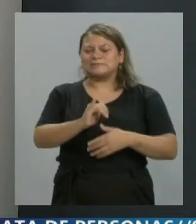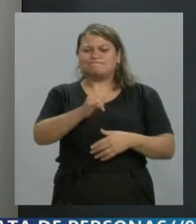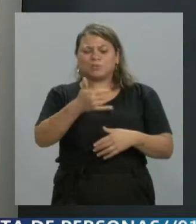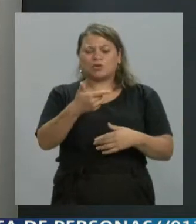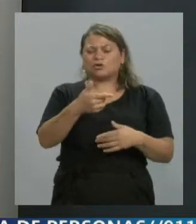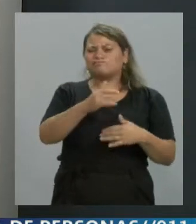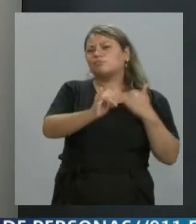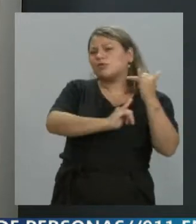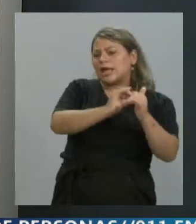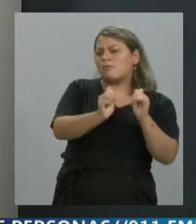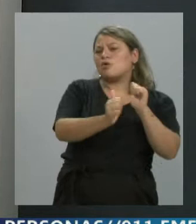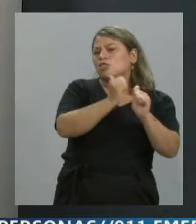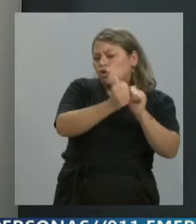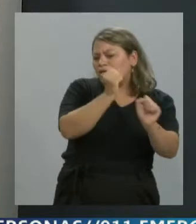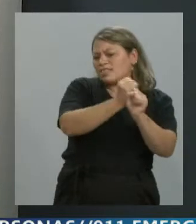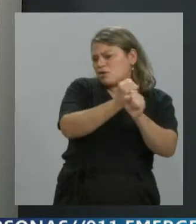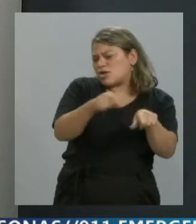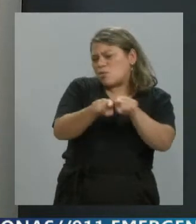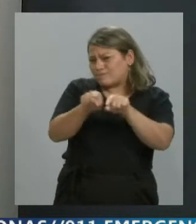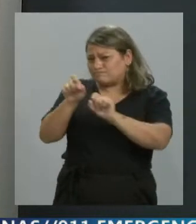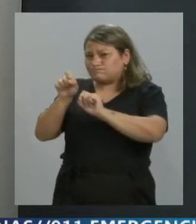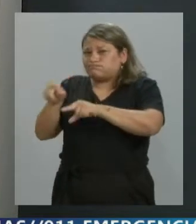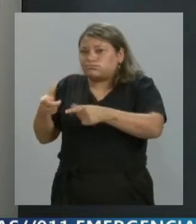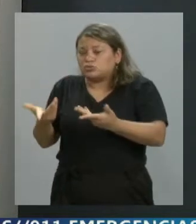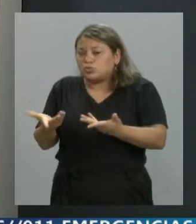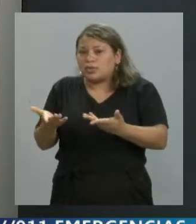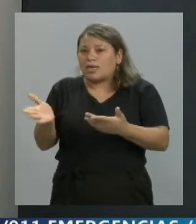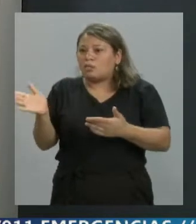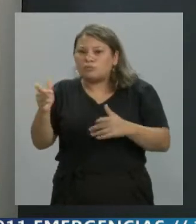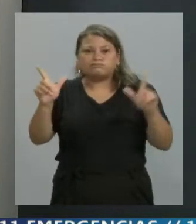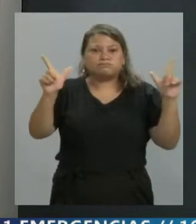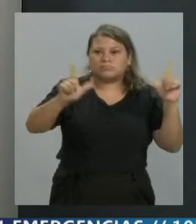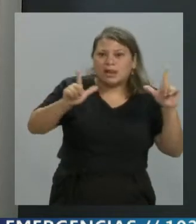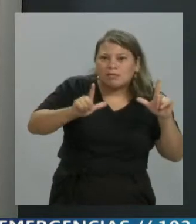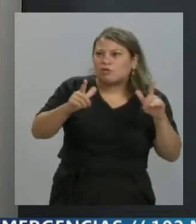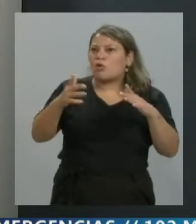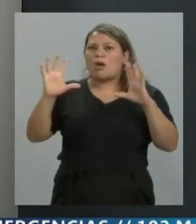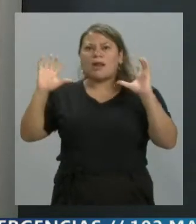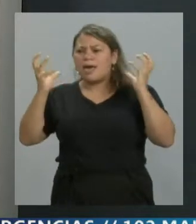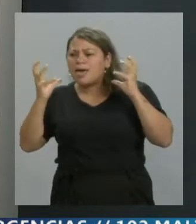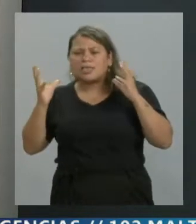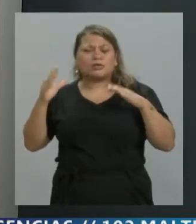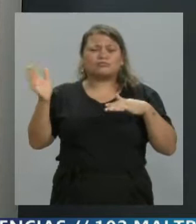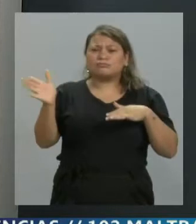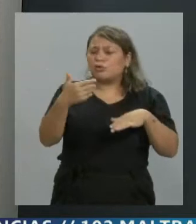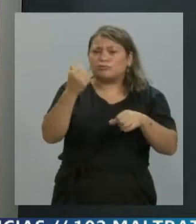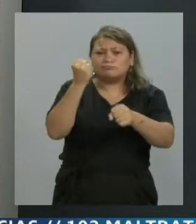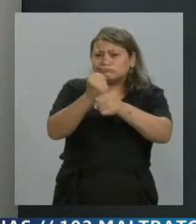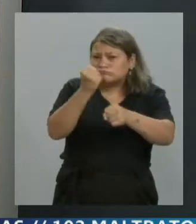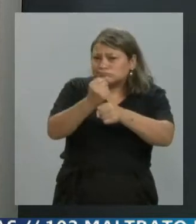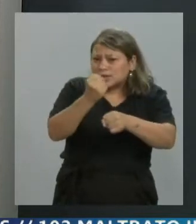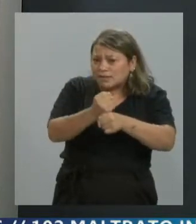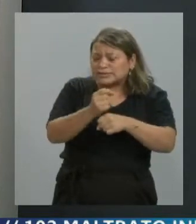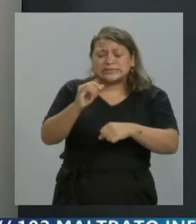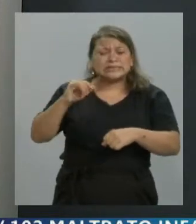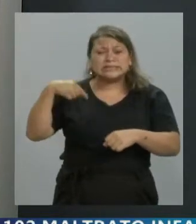trayectoria, que me imagino también debe ser la tuya, no hay medio donde, para los cuales no hayan trabajado, en definitiva, de una u otra forma, estuvieron